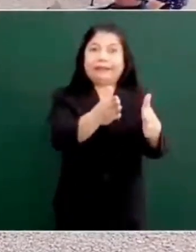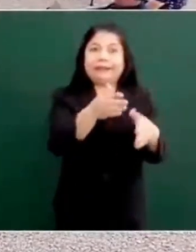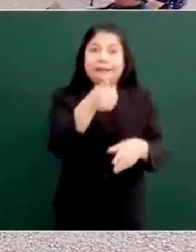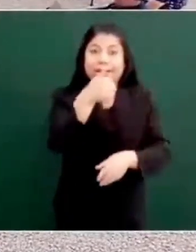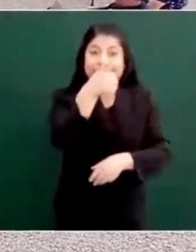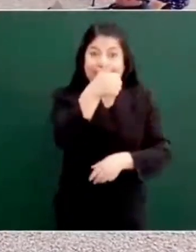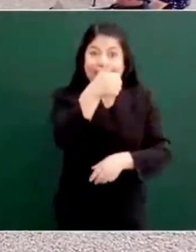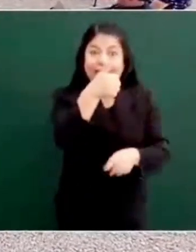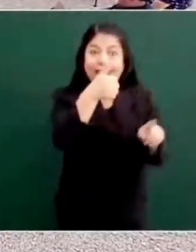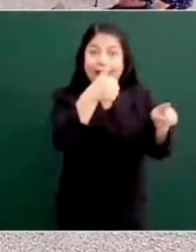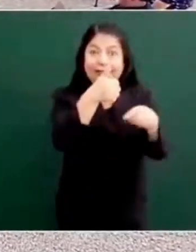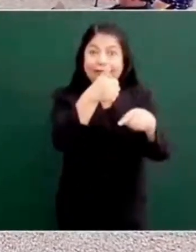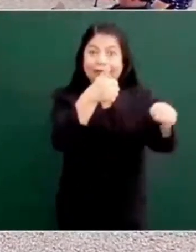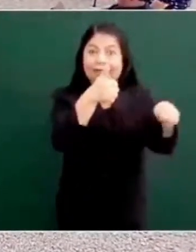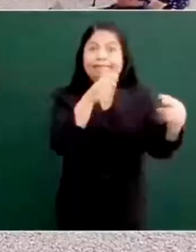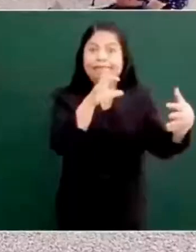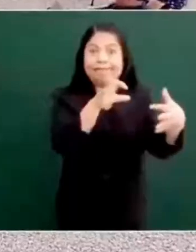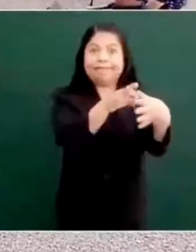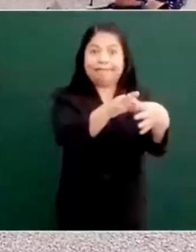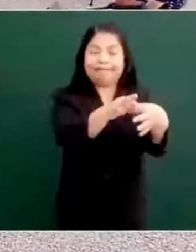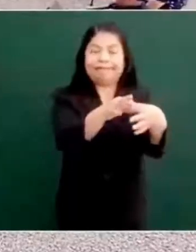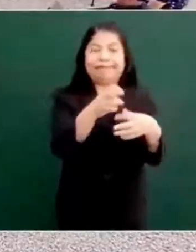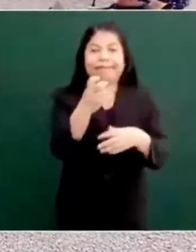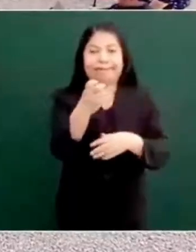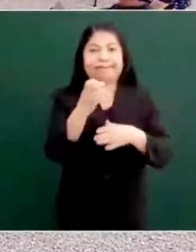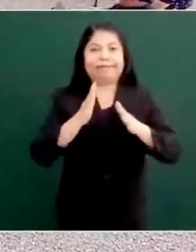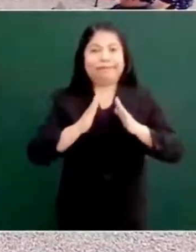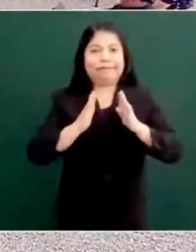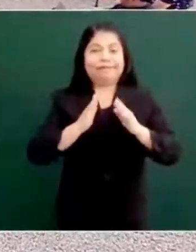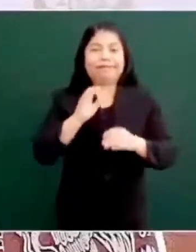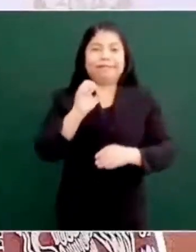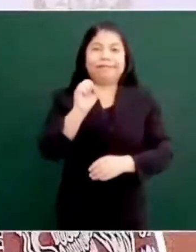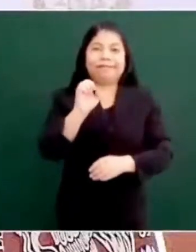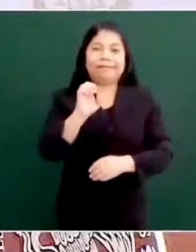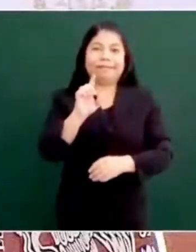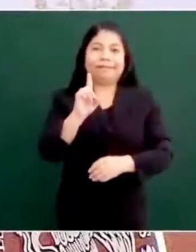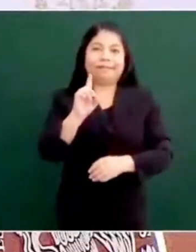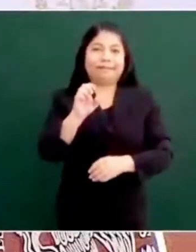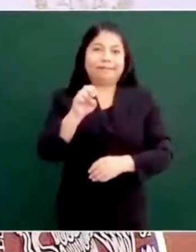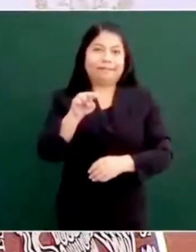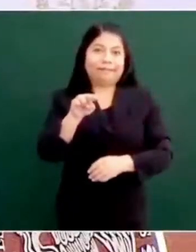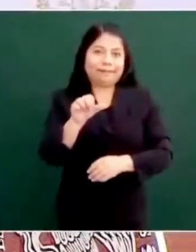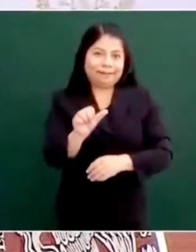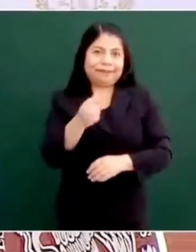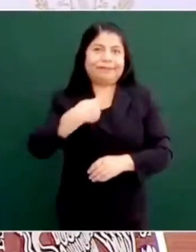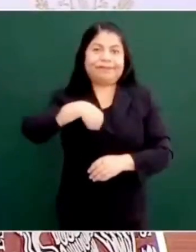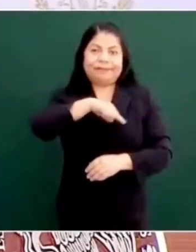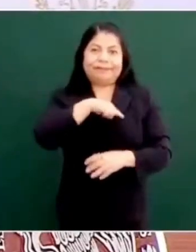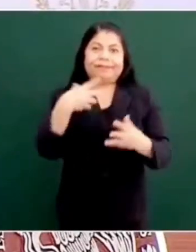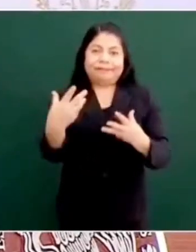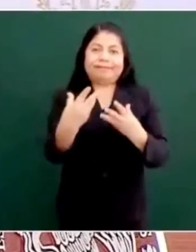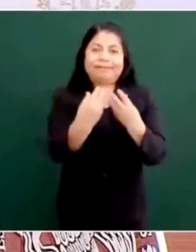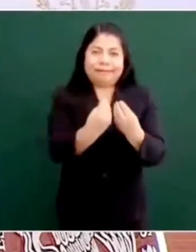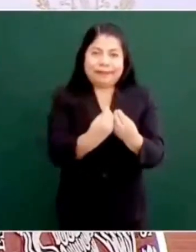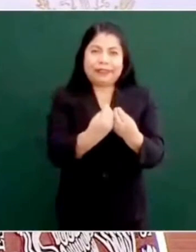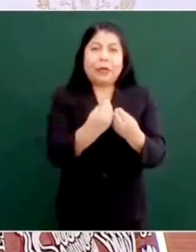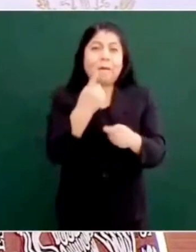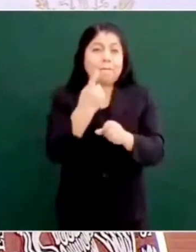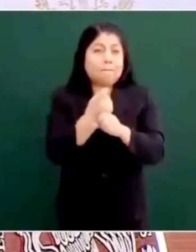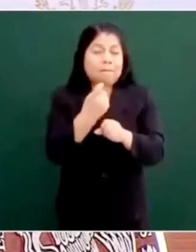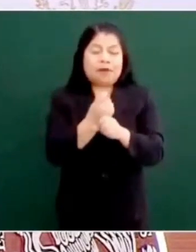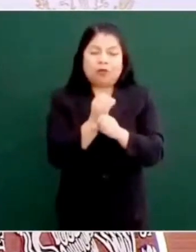estamos de la mano con la Sedena, trabajando en la habilitación de la zona arqueológica con tareas de investigación,